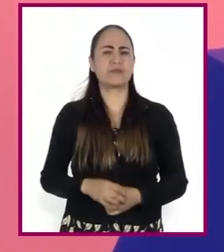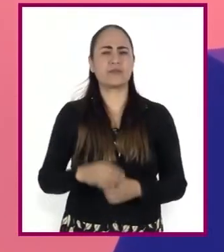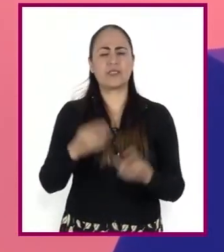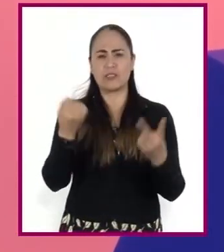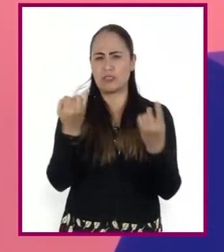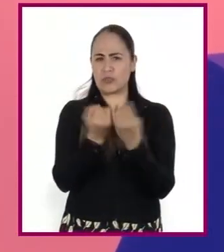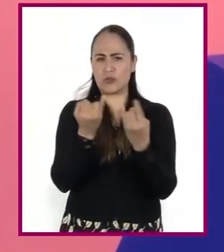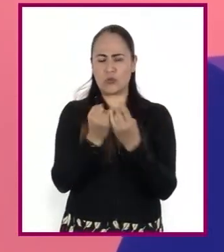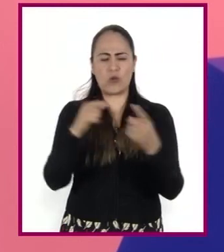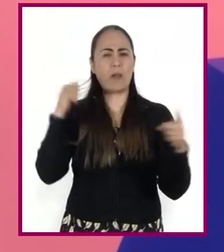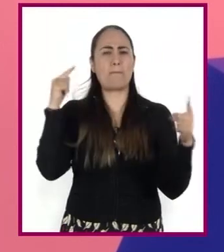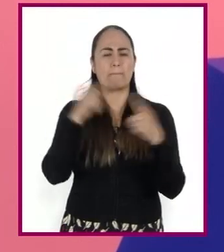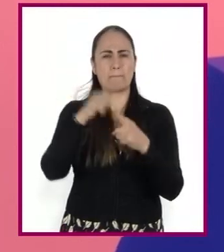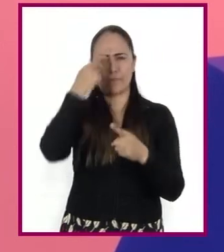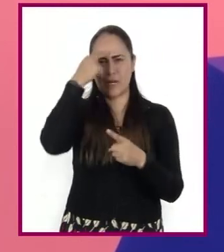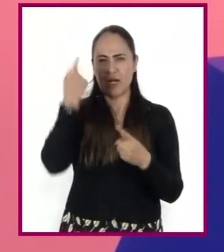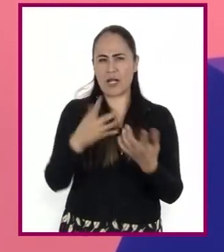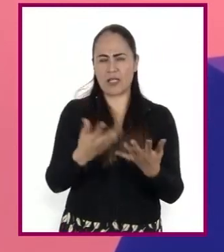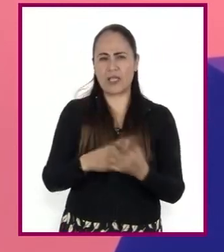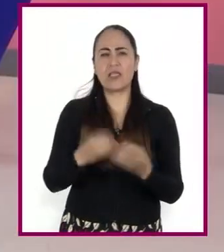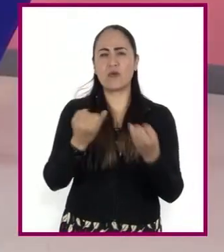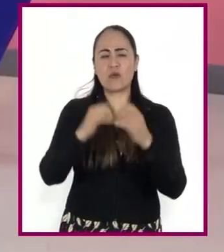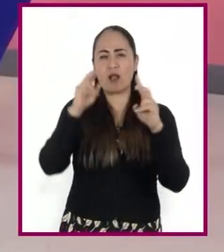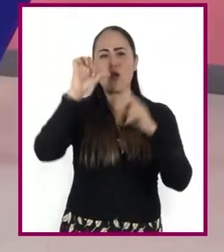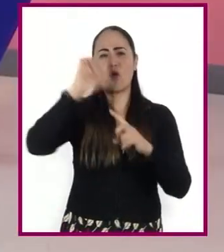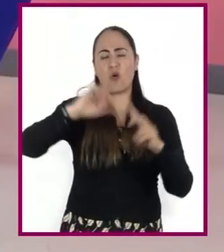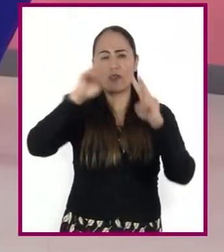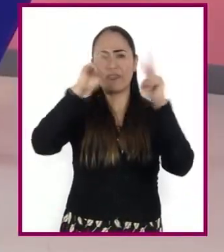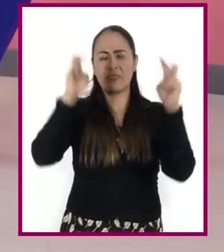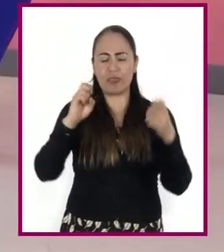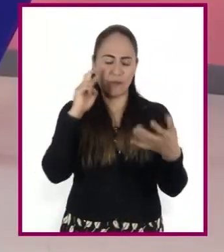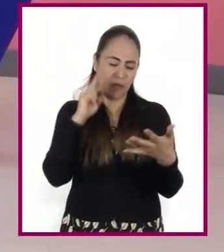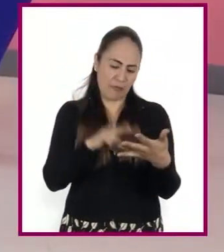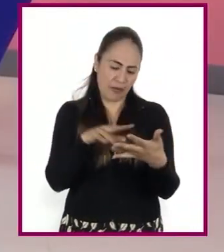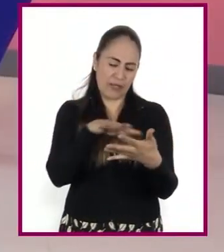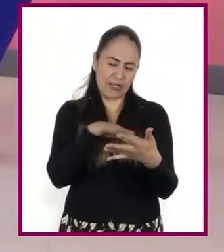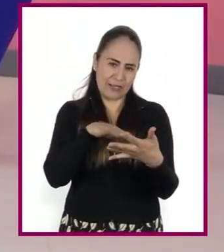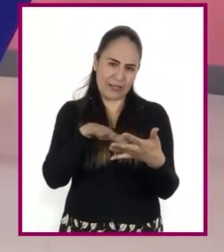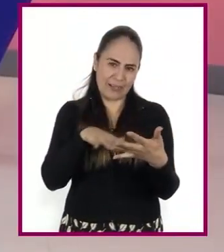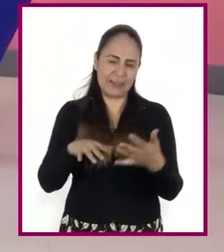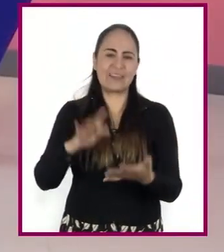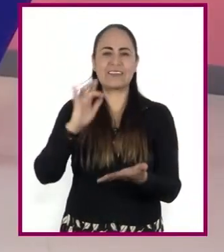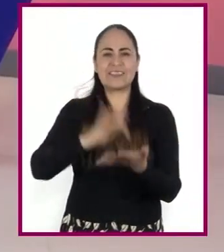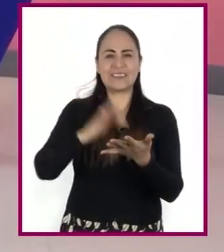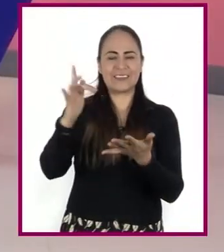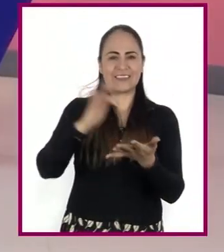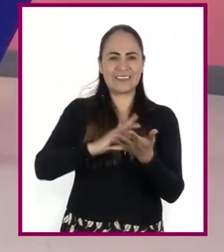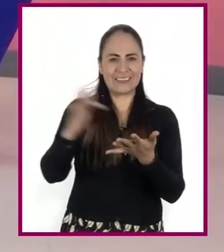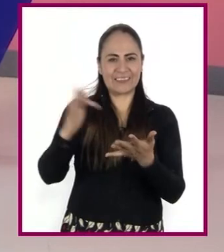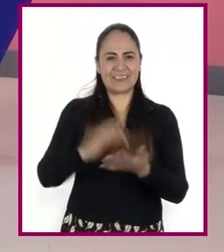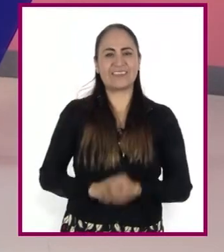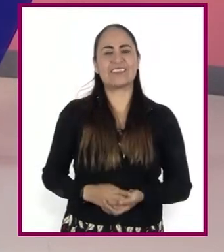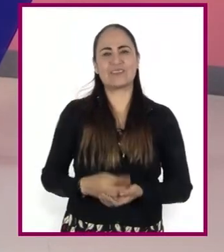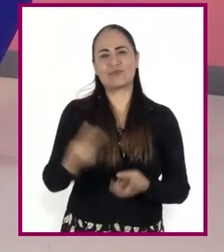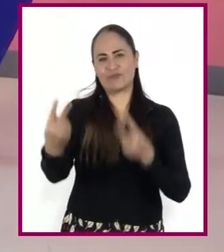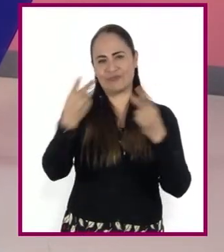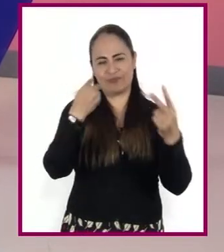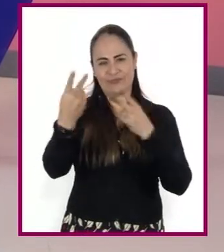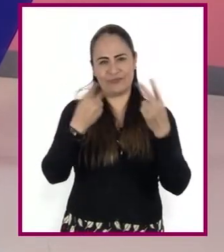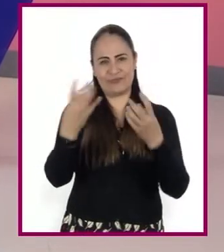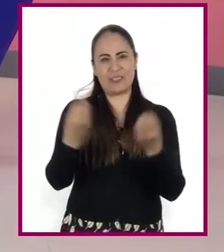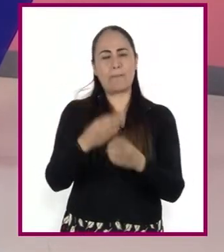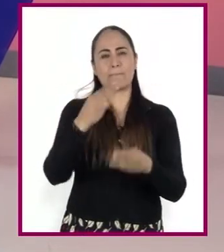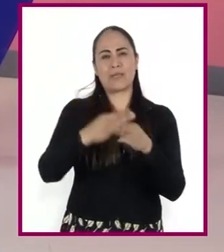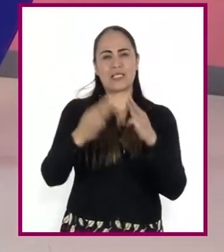explorar los retos referentes al tema atendido durante la sesión. Gracias por compartir con nosotros esta sesión de Lengua